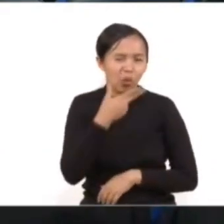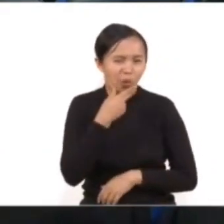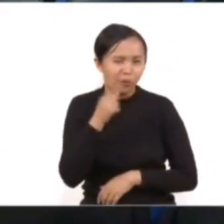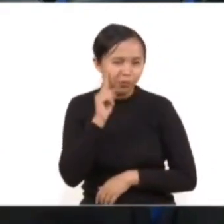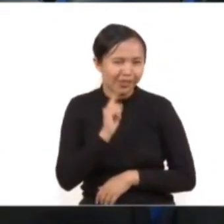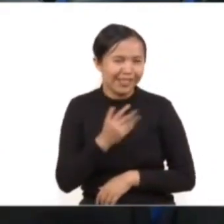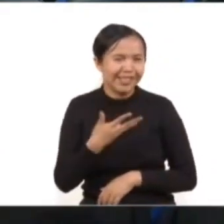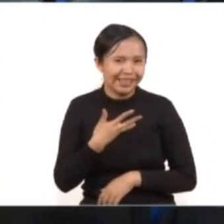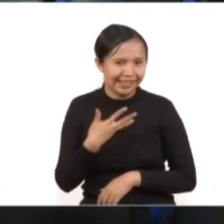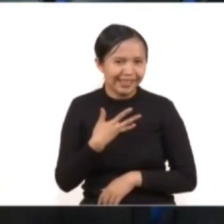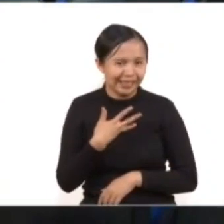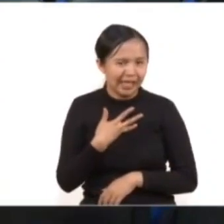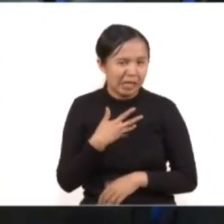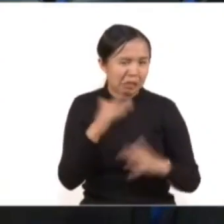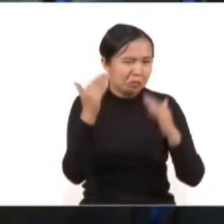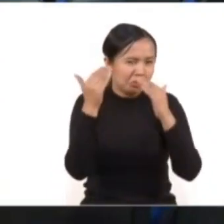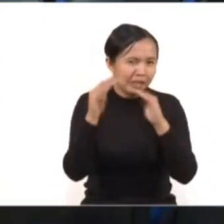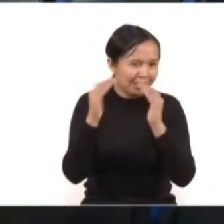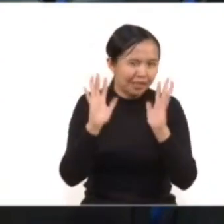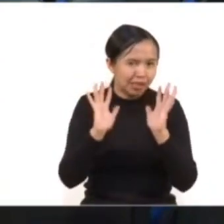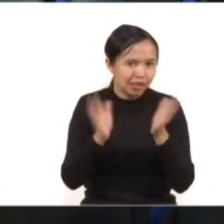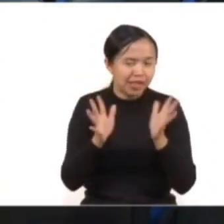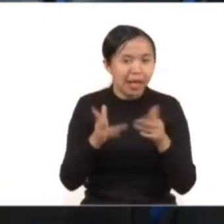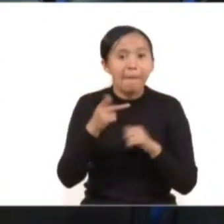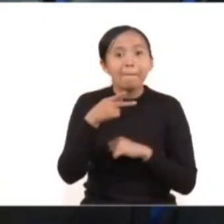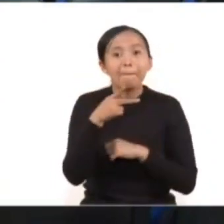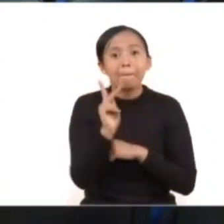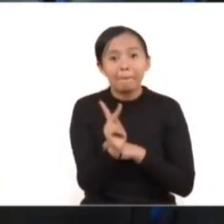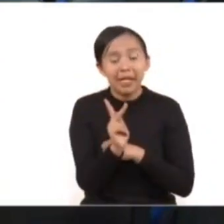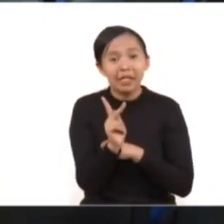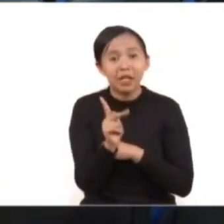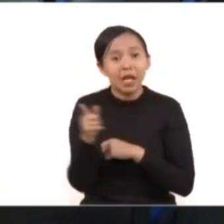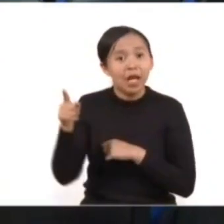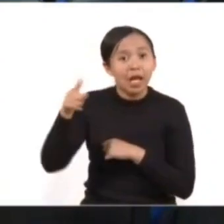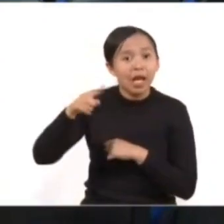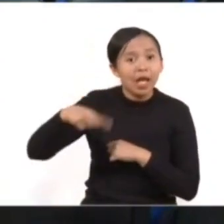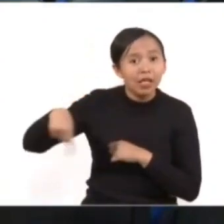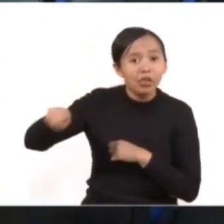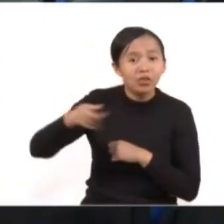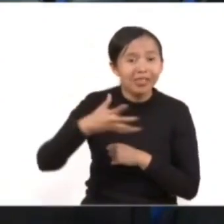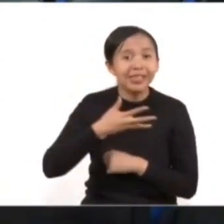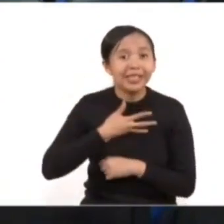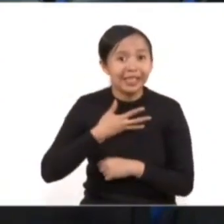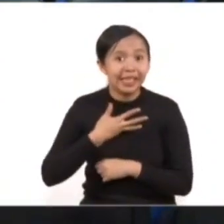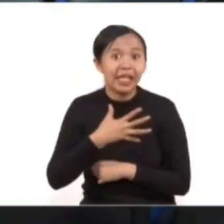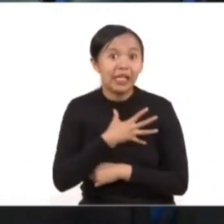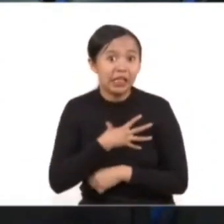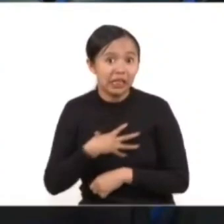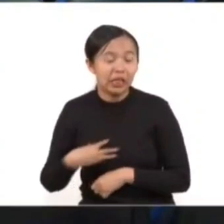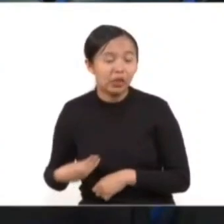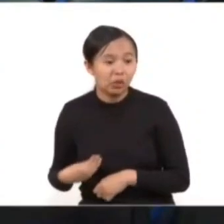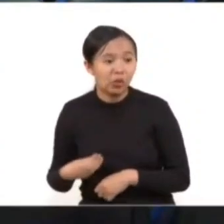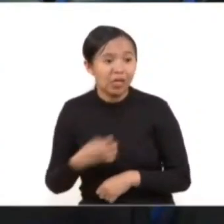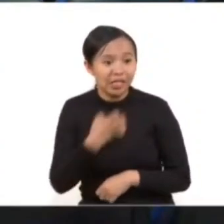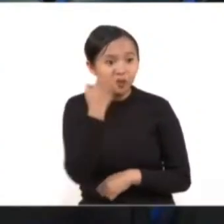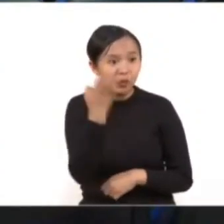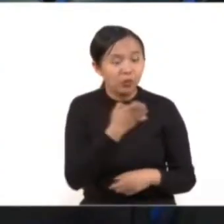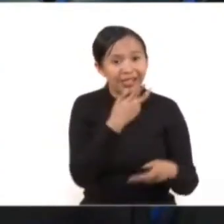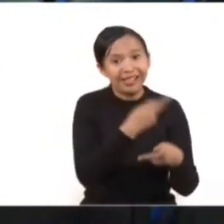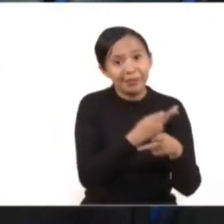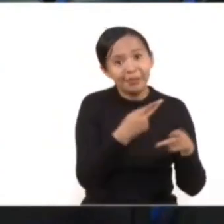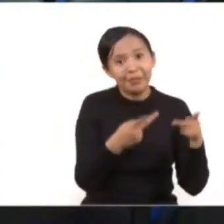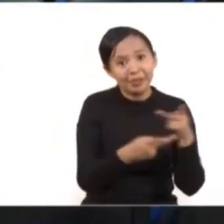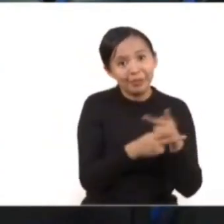millennials, pero quienes ya tienen hijas e hijos que están en Educación Media